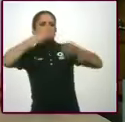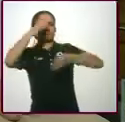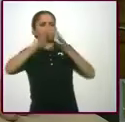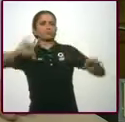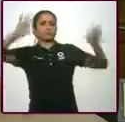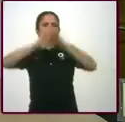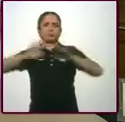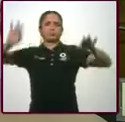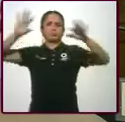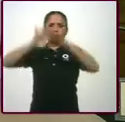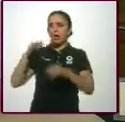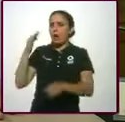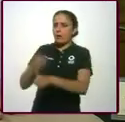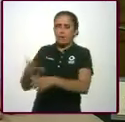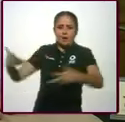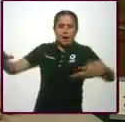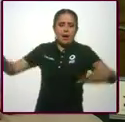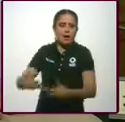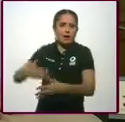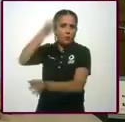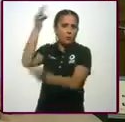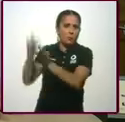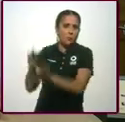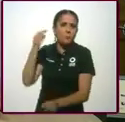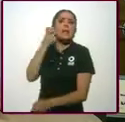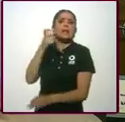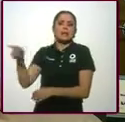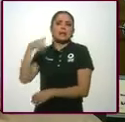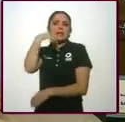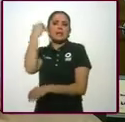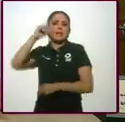emblema principal. Sí.